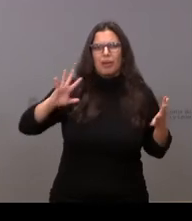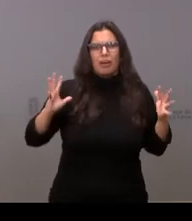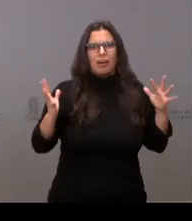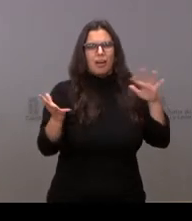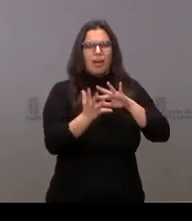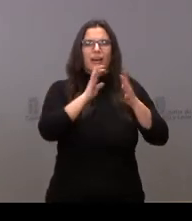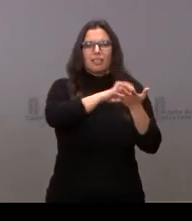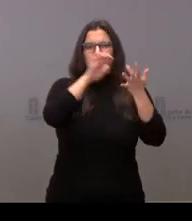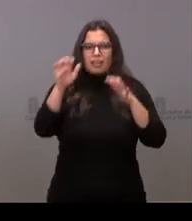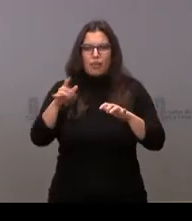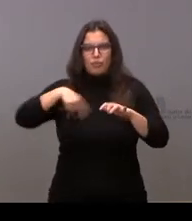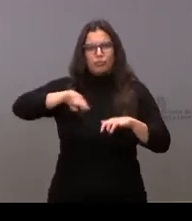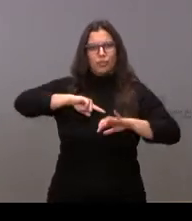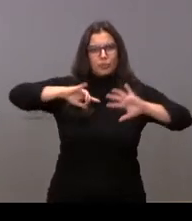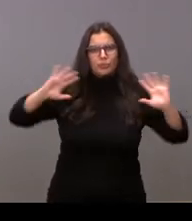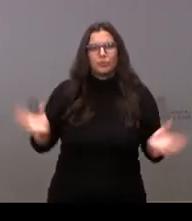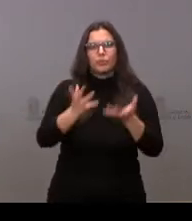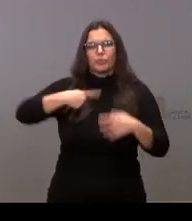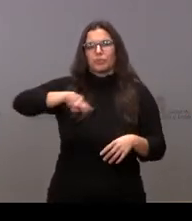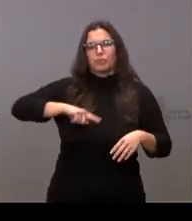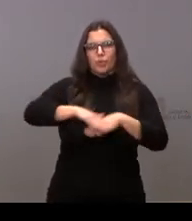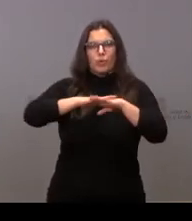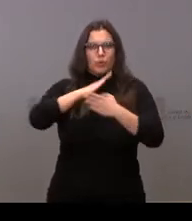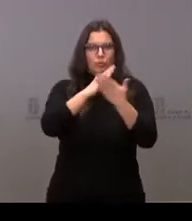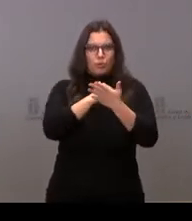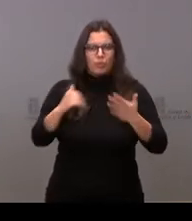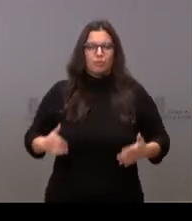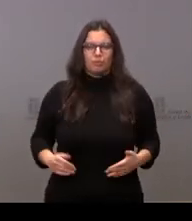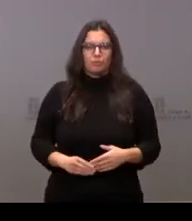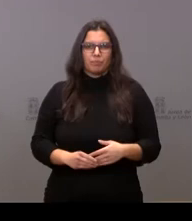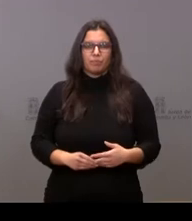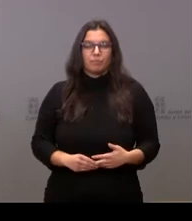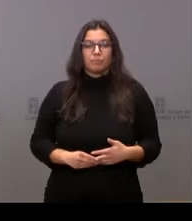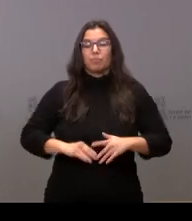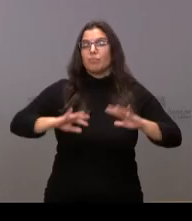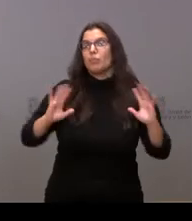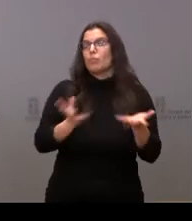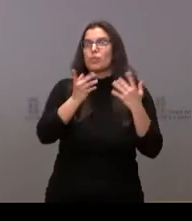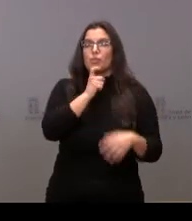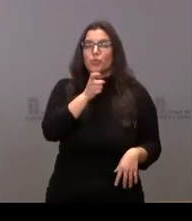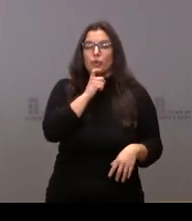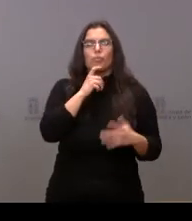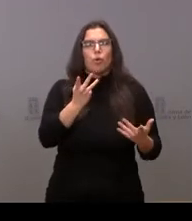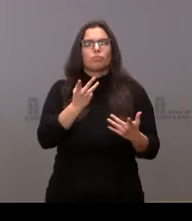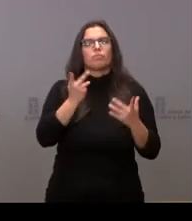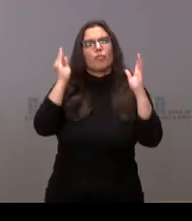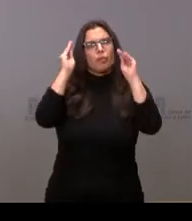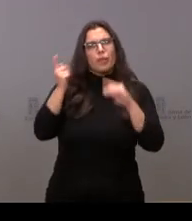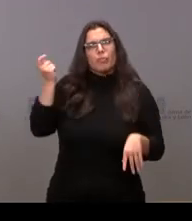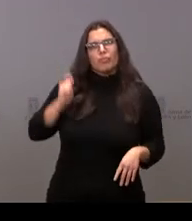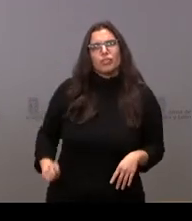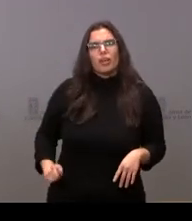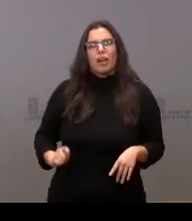León, la que estamos impulsando desde el Gobierno autonómico. Y lo estamos haciendo con una formación profesional más